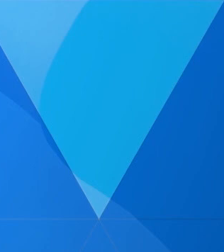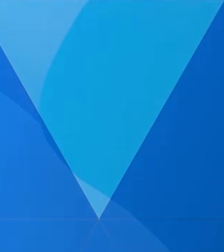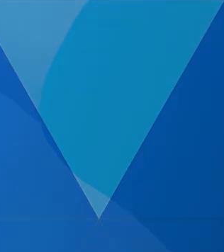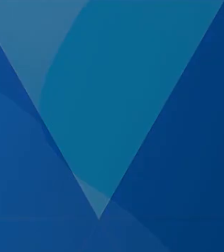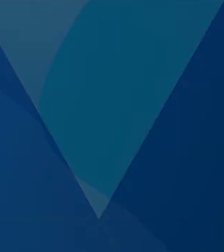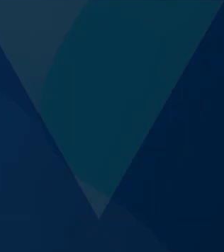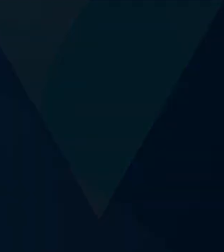Gracias Donovan. Gracias Donovan. Gracias